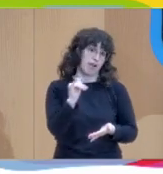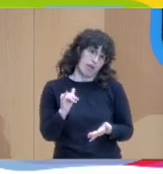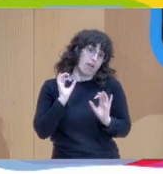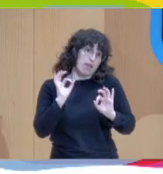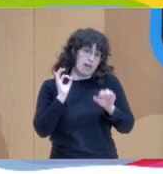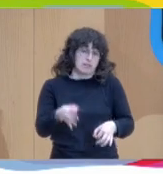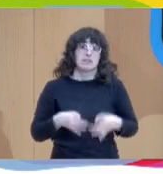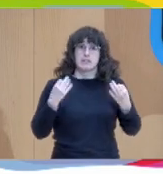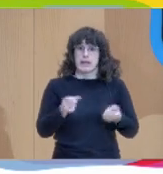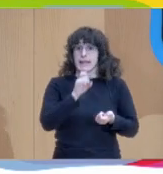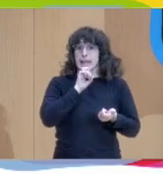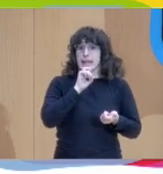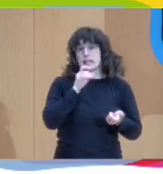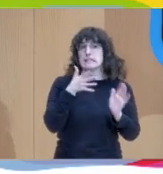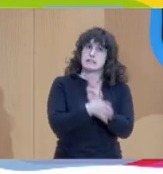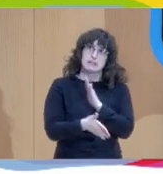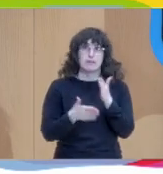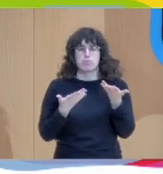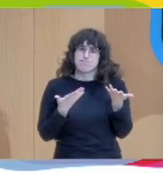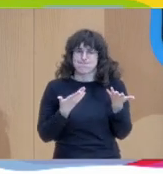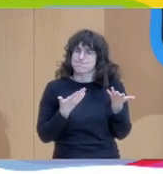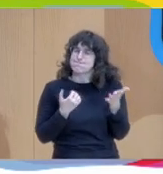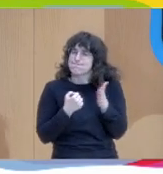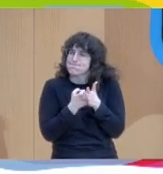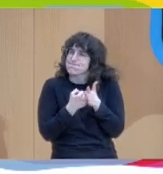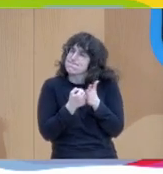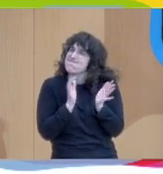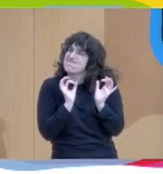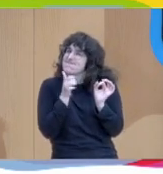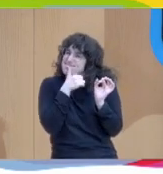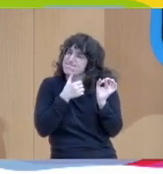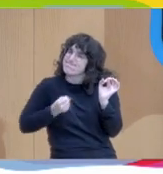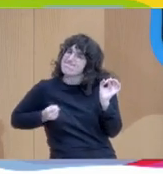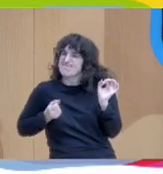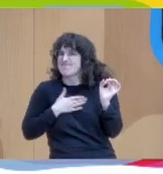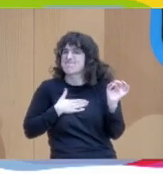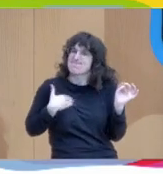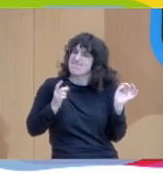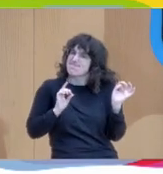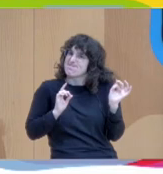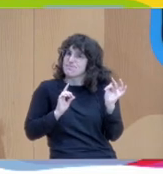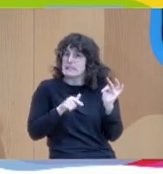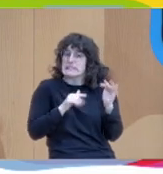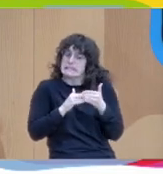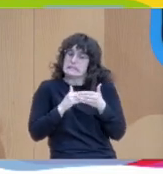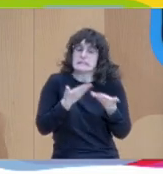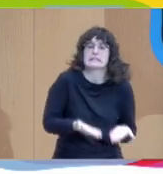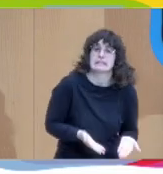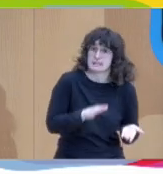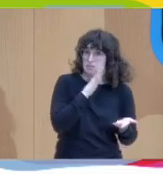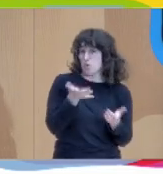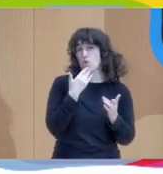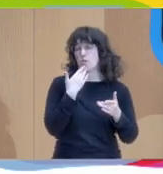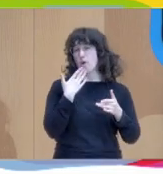La dificultad es superar las resistencias porque tenemos un molde y que nos saquen de ahí pues nos cuesta mucho. Ese es el gran reto que aporta